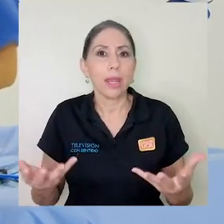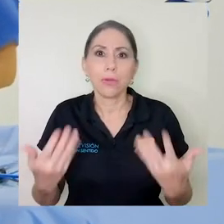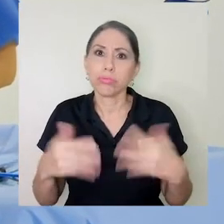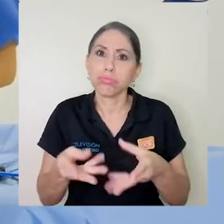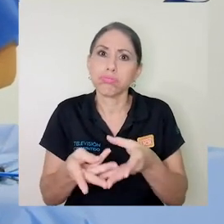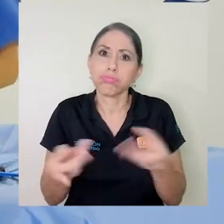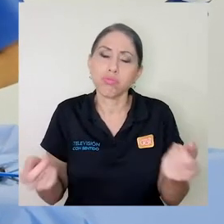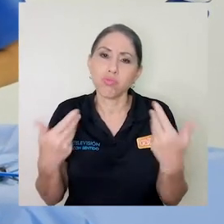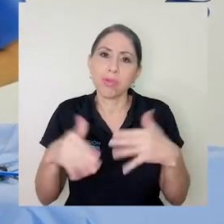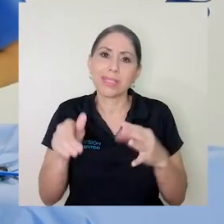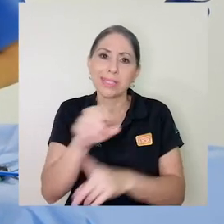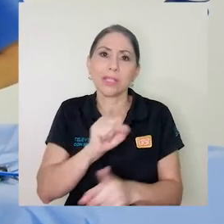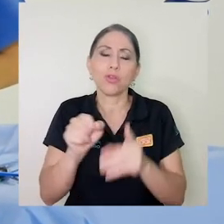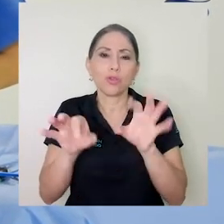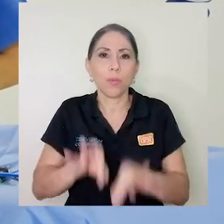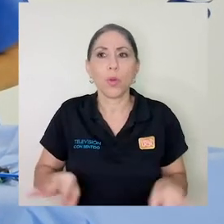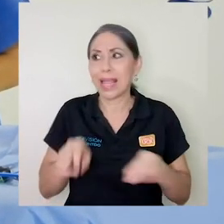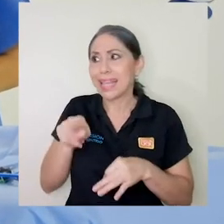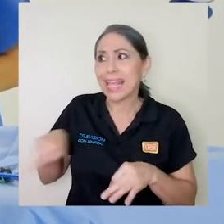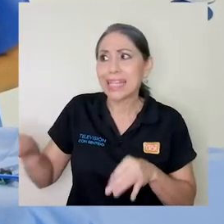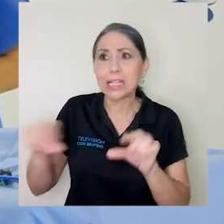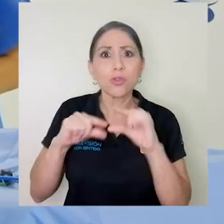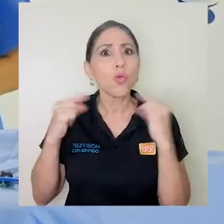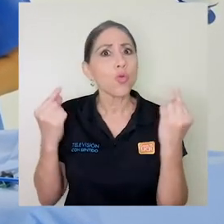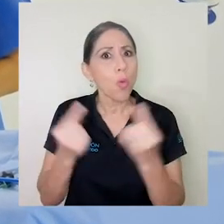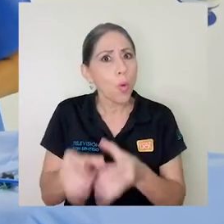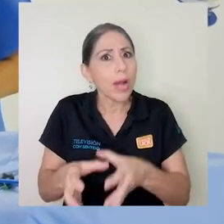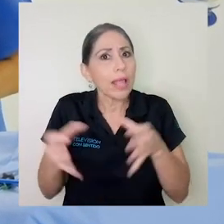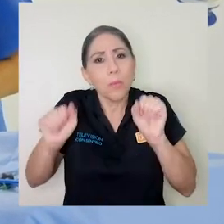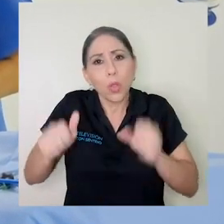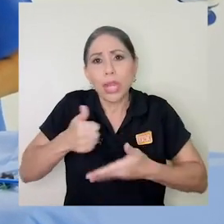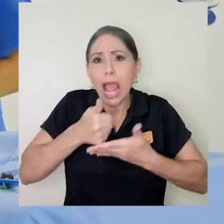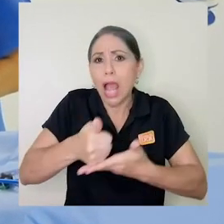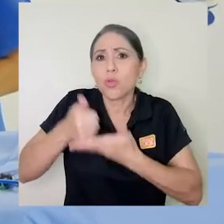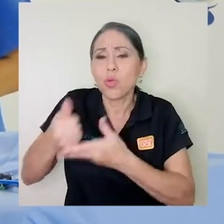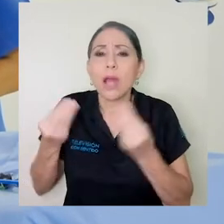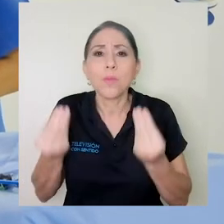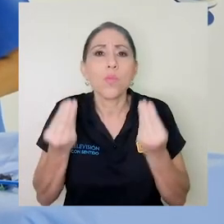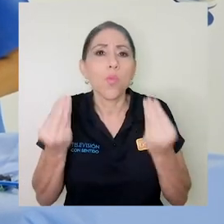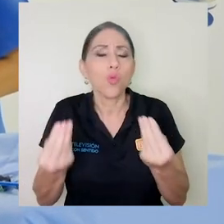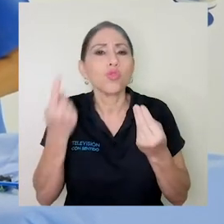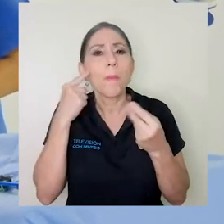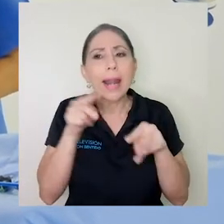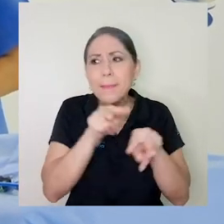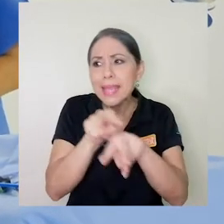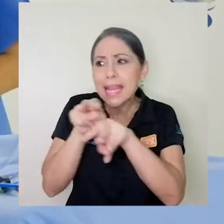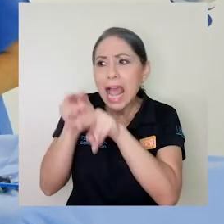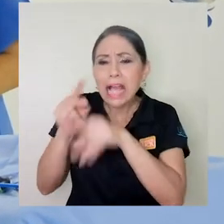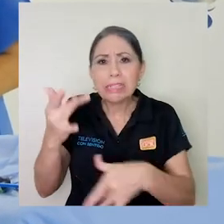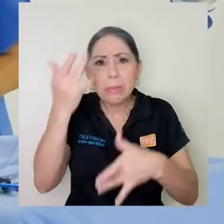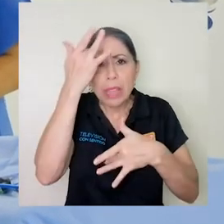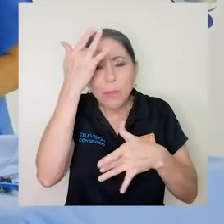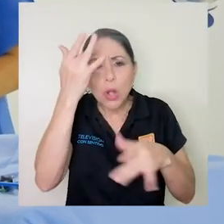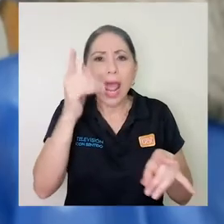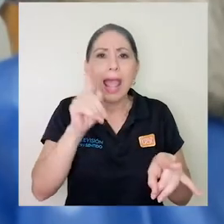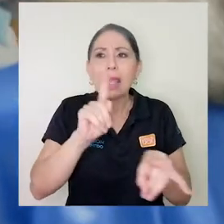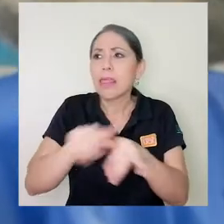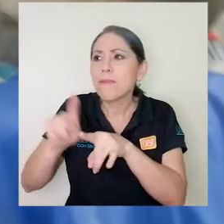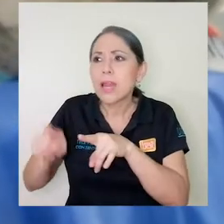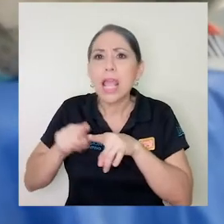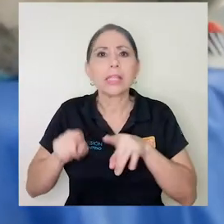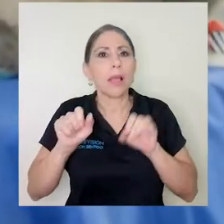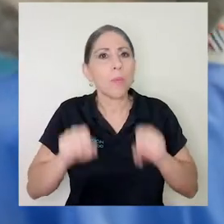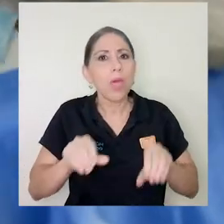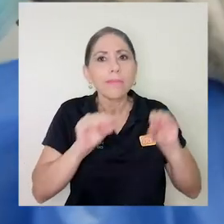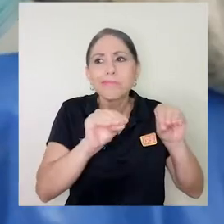imagínate, es un grupo importante, un grupo muy bien formado que podría ayudar mucho todo lo que es el tema de vigilancia epidemiológica, de educar a la